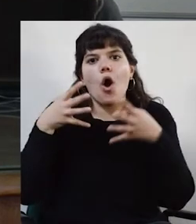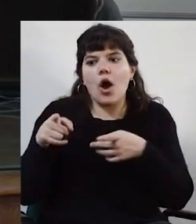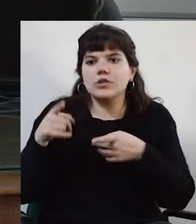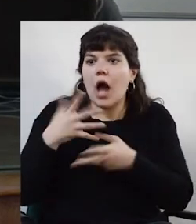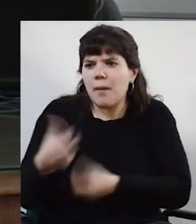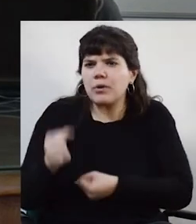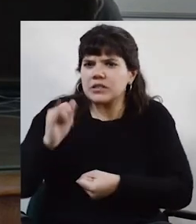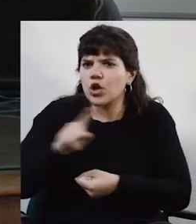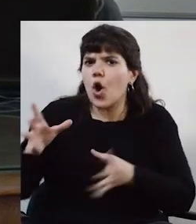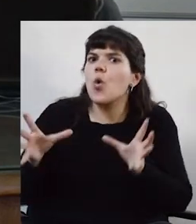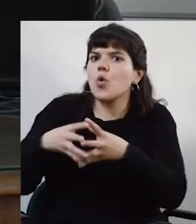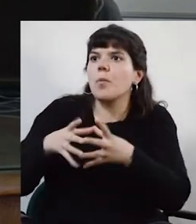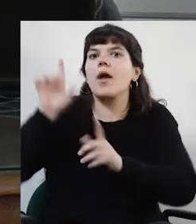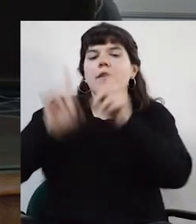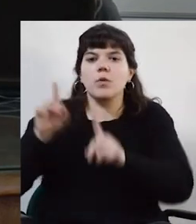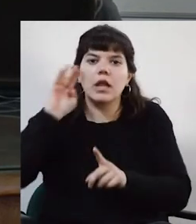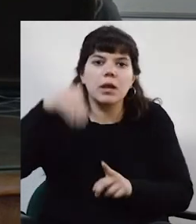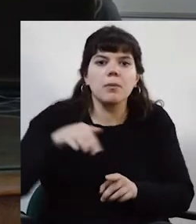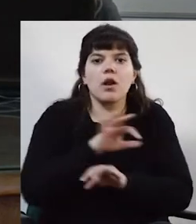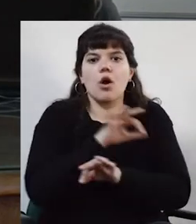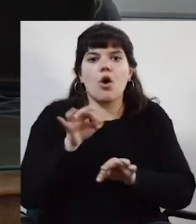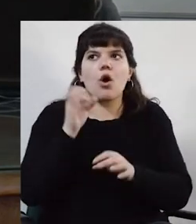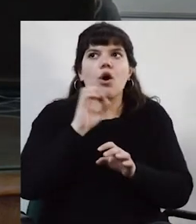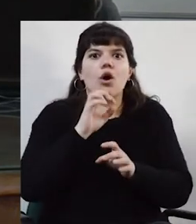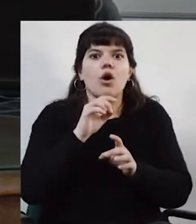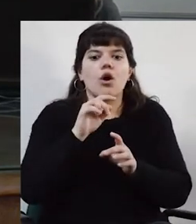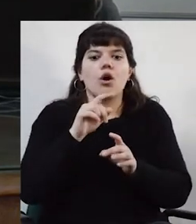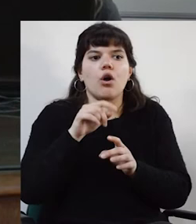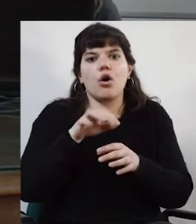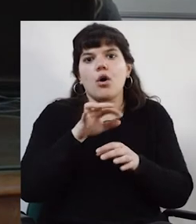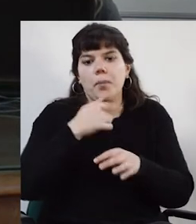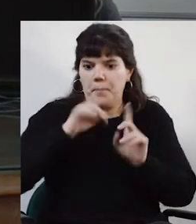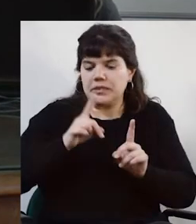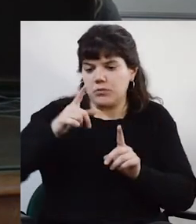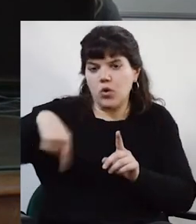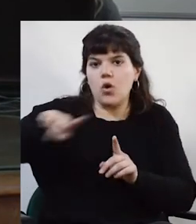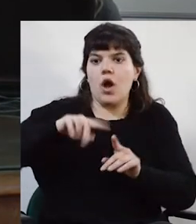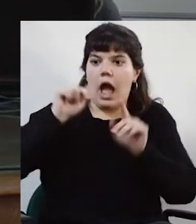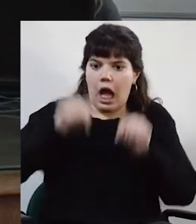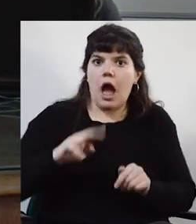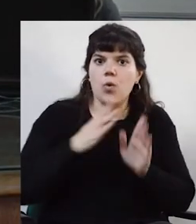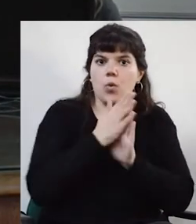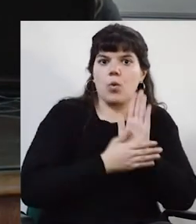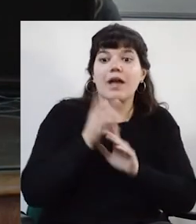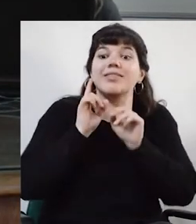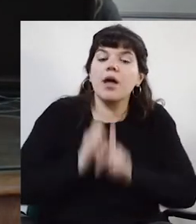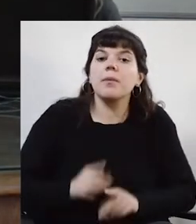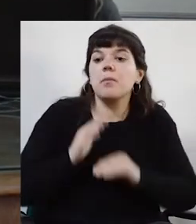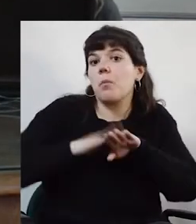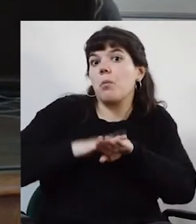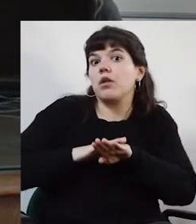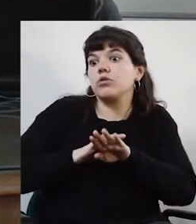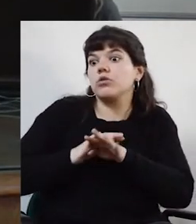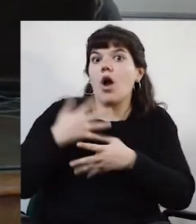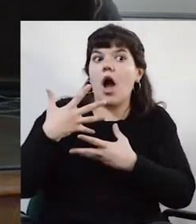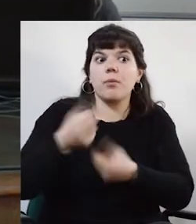la Universidad de República que están trabajando en generar masa crítica propia, local y que al mismo tiempo está formando gente,